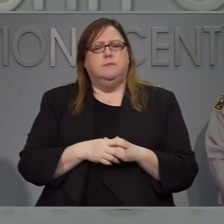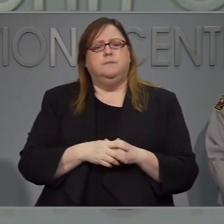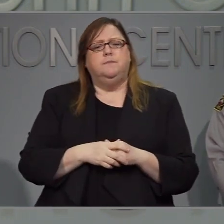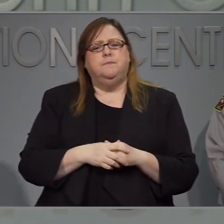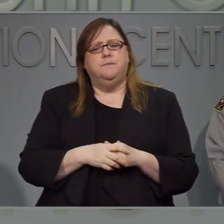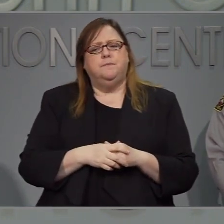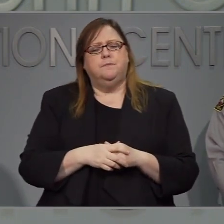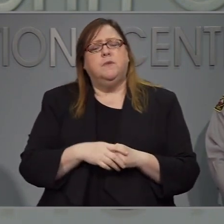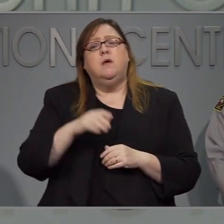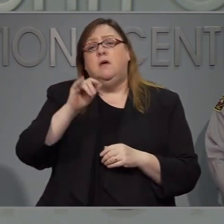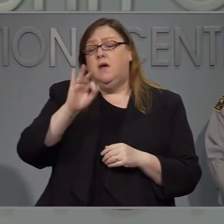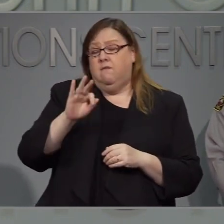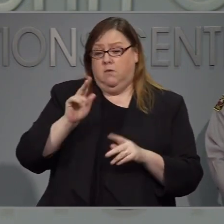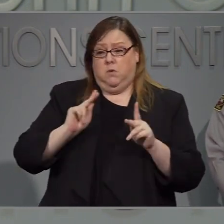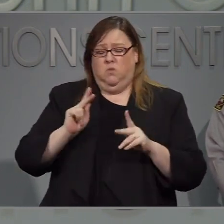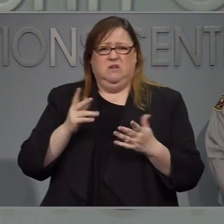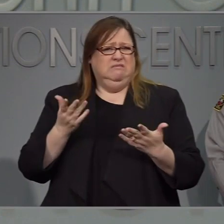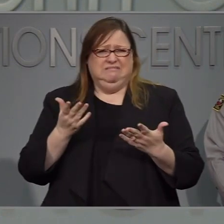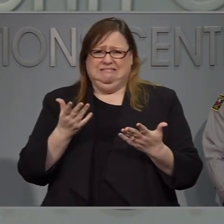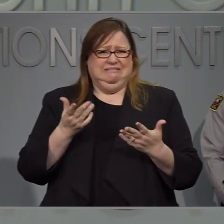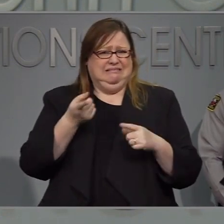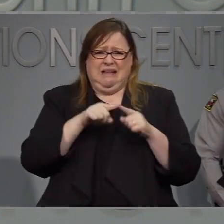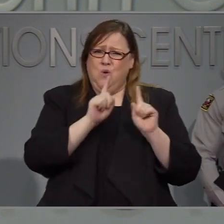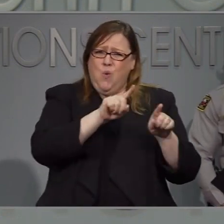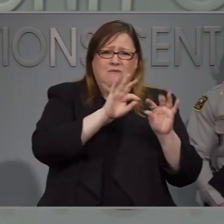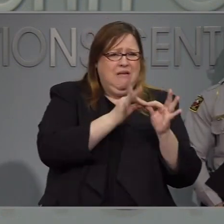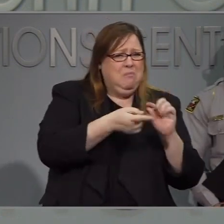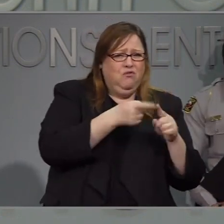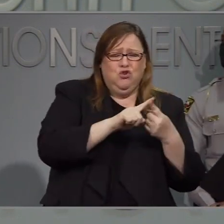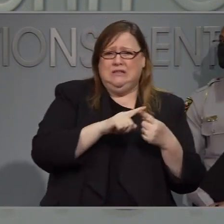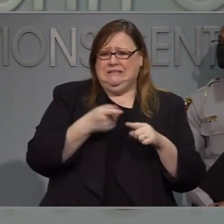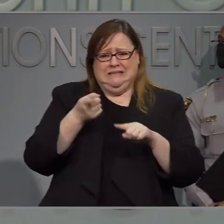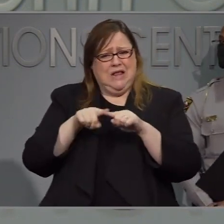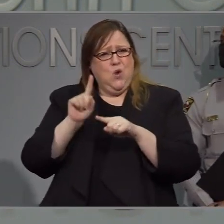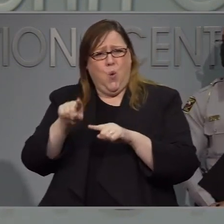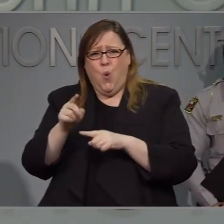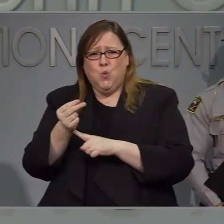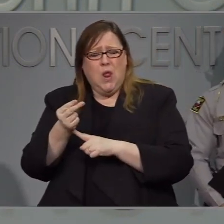Si la gente no tiene opciones, cómo puede enterarse a dónde pueden ir.